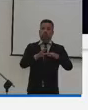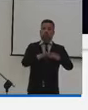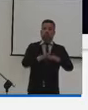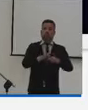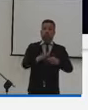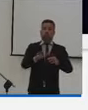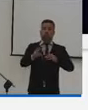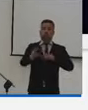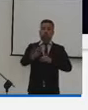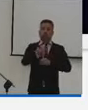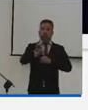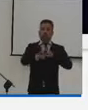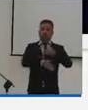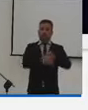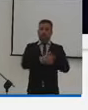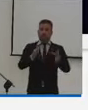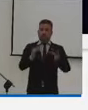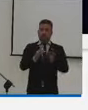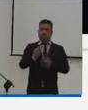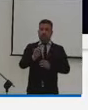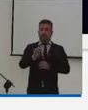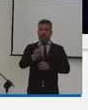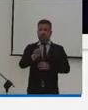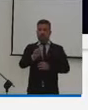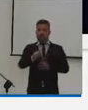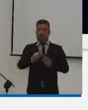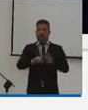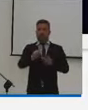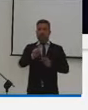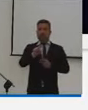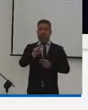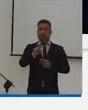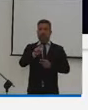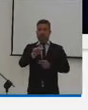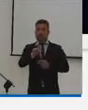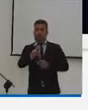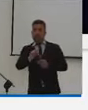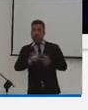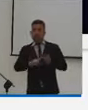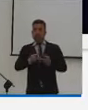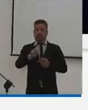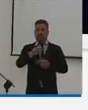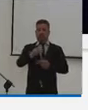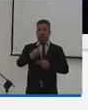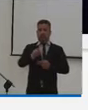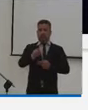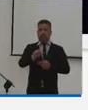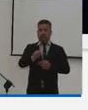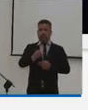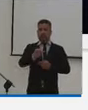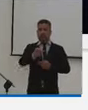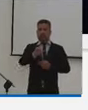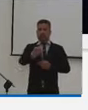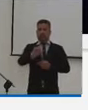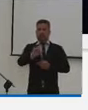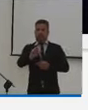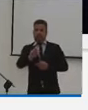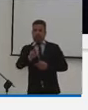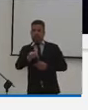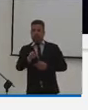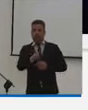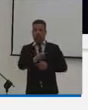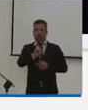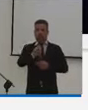el equipo del Viceministerio, como Viviana Paola Moreno, Sayuri Pinto, Elena Quitián, Jason